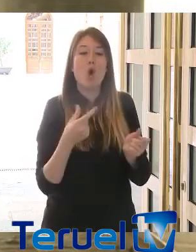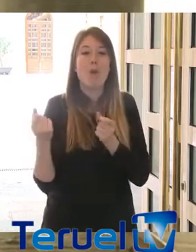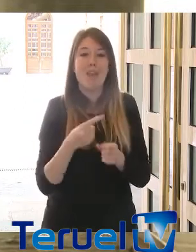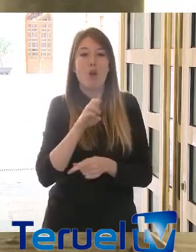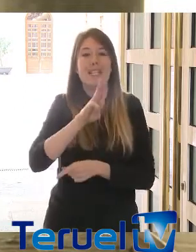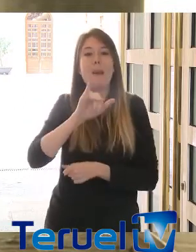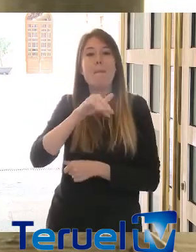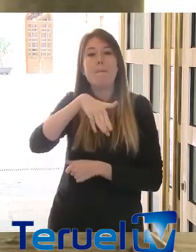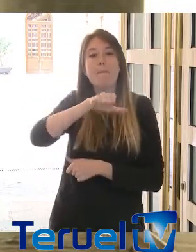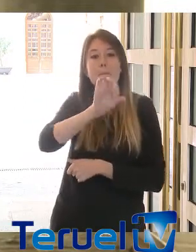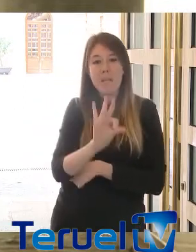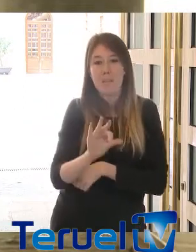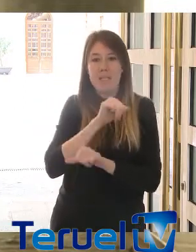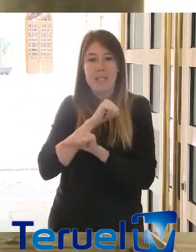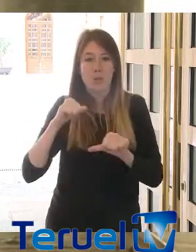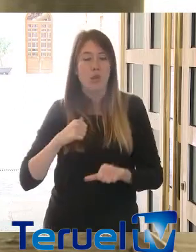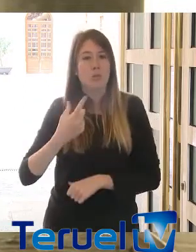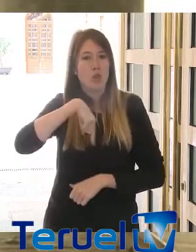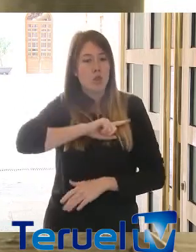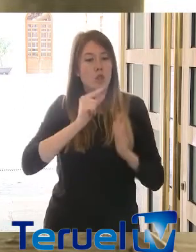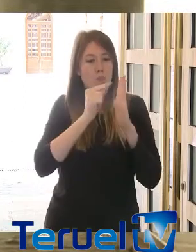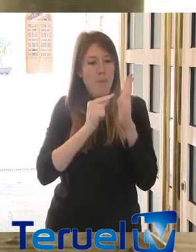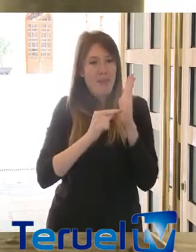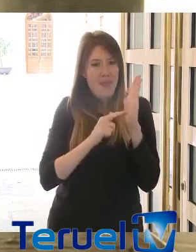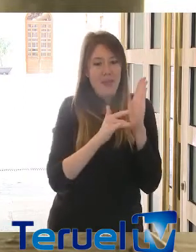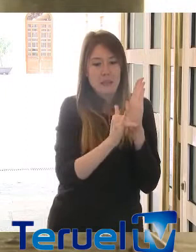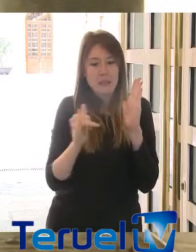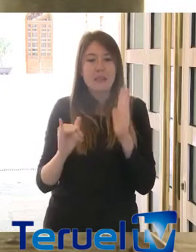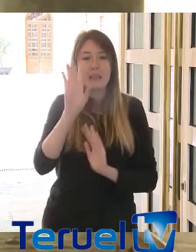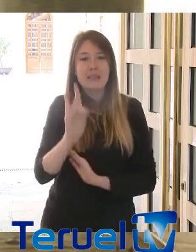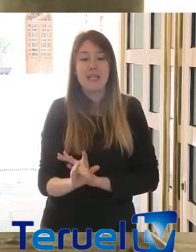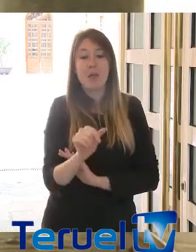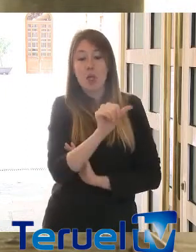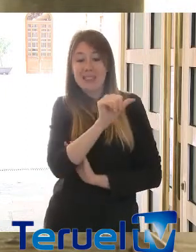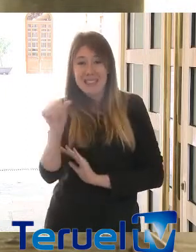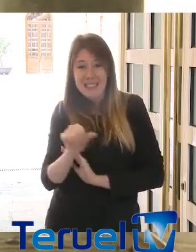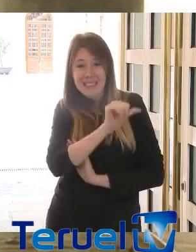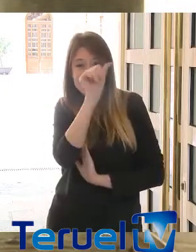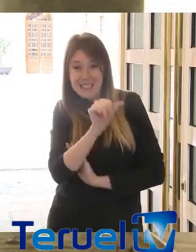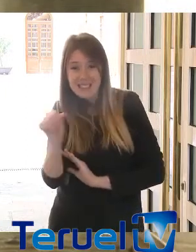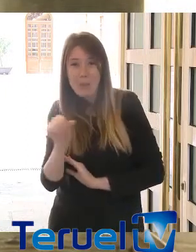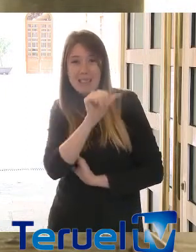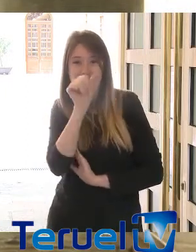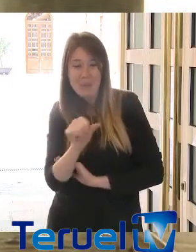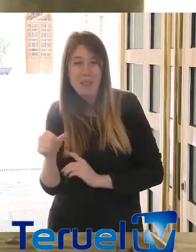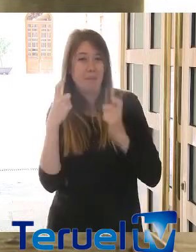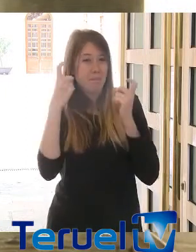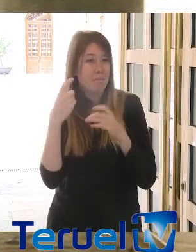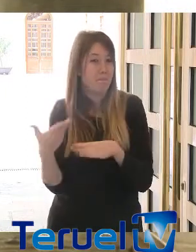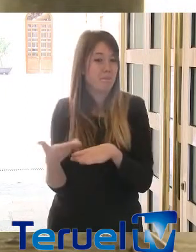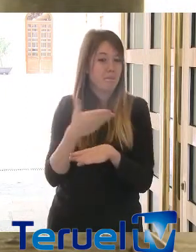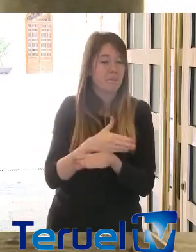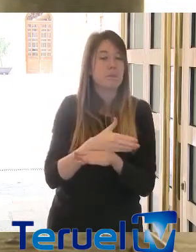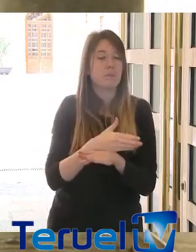Es decir, hemos ido adoptando medidas, pero es obvio que en las próximas semanas, lo antes posible, tendremos que ir